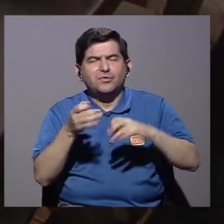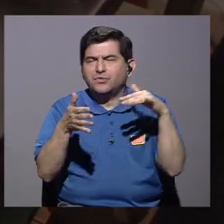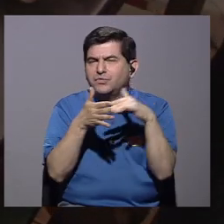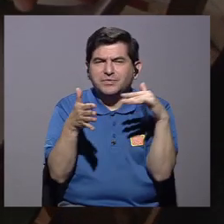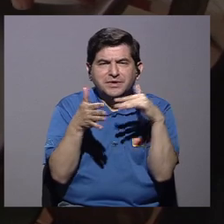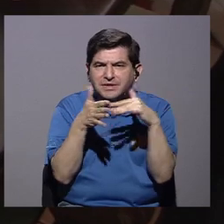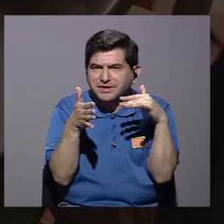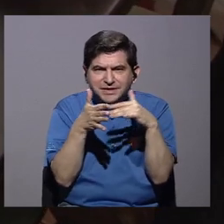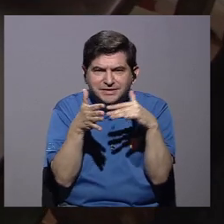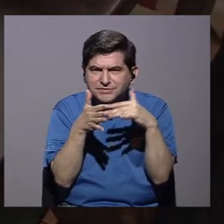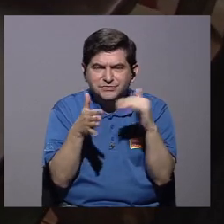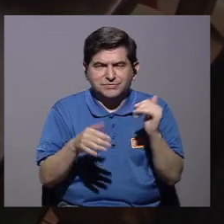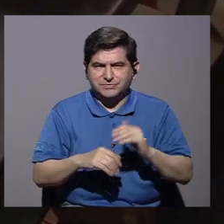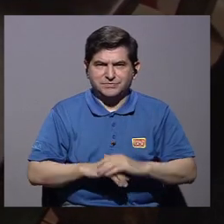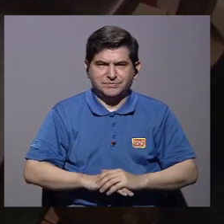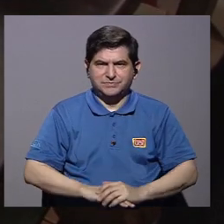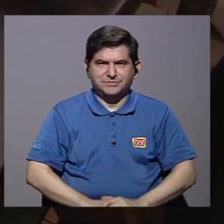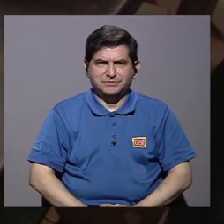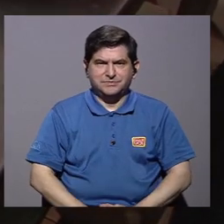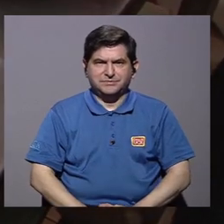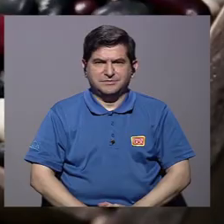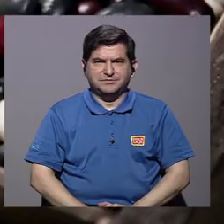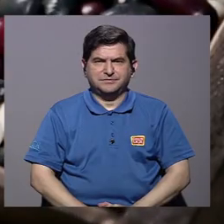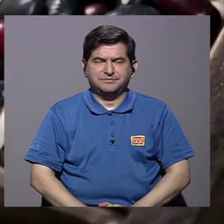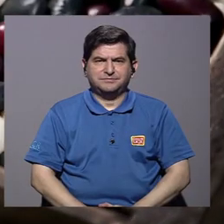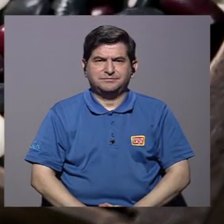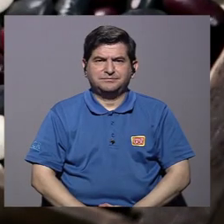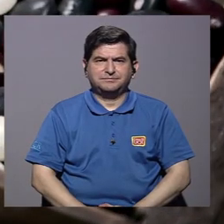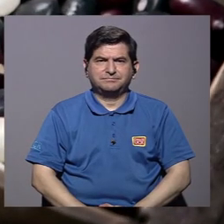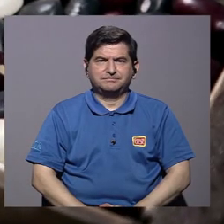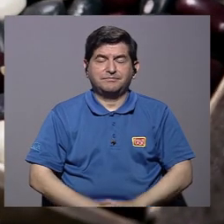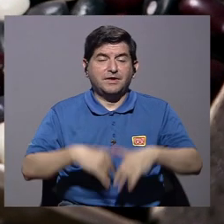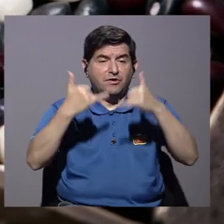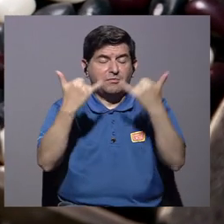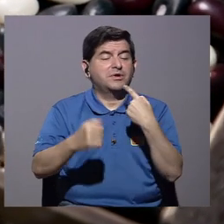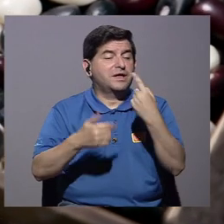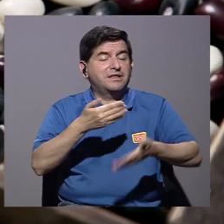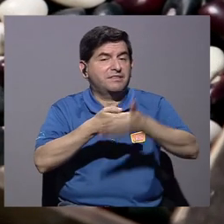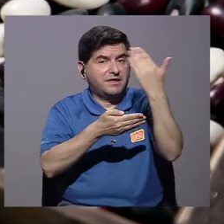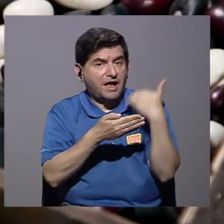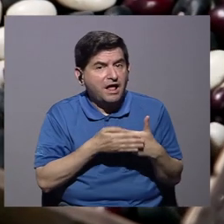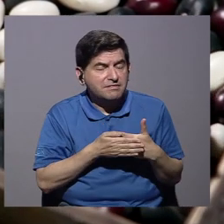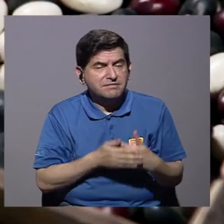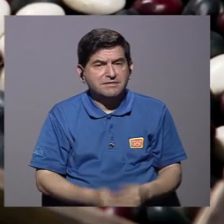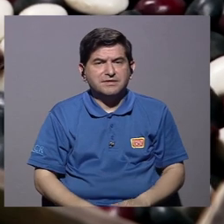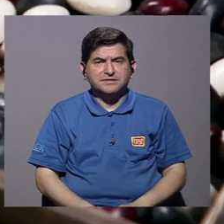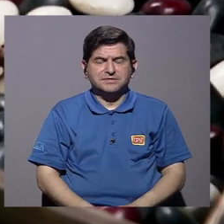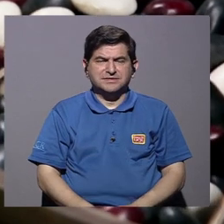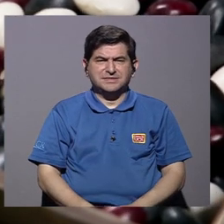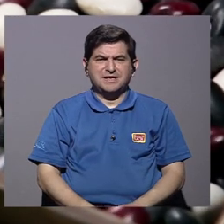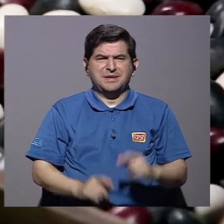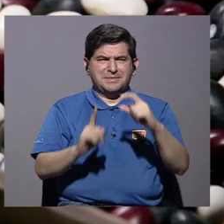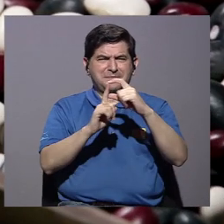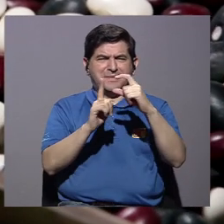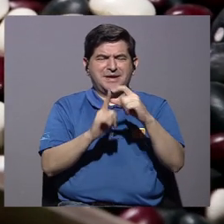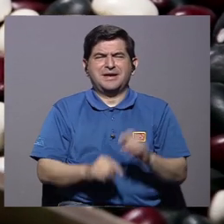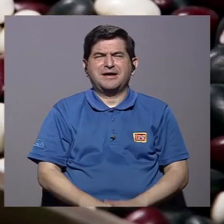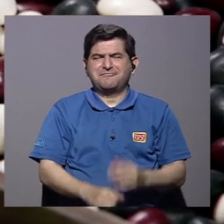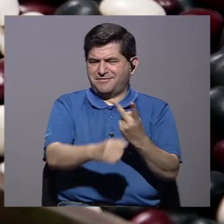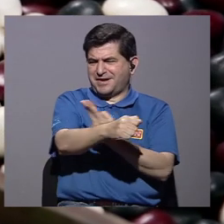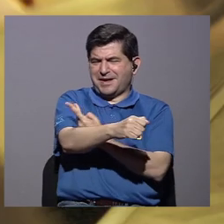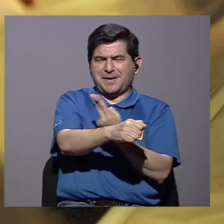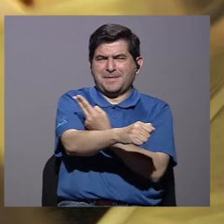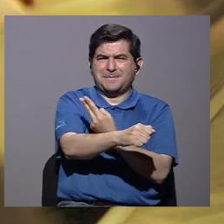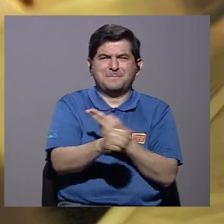Bueno, para concluir en este estudio, nosotros, como ya te venía diciendo,